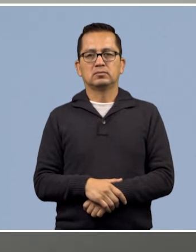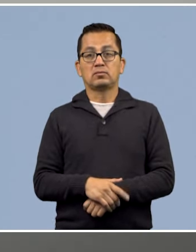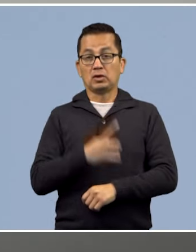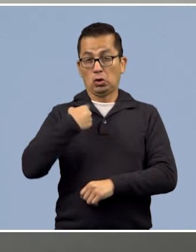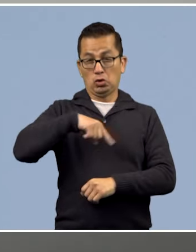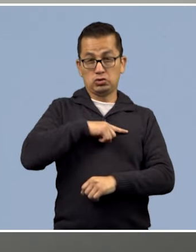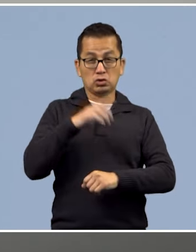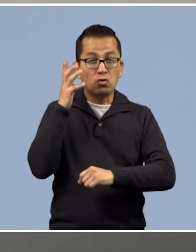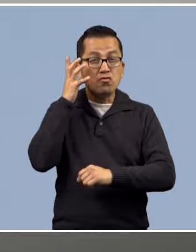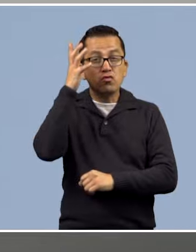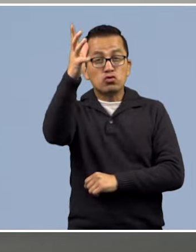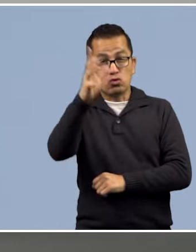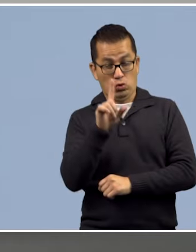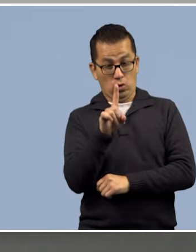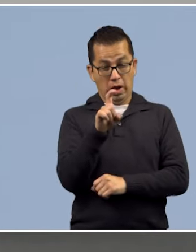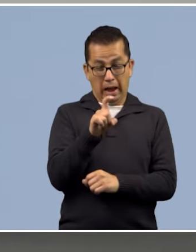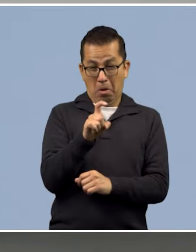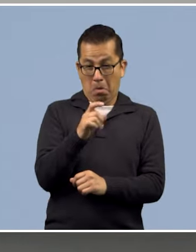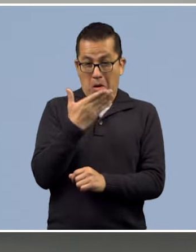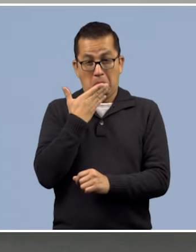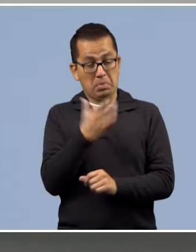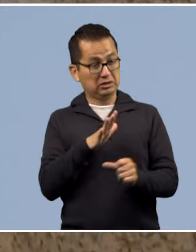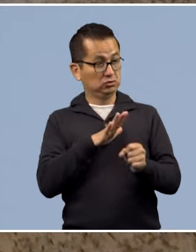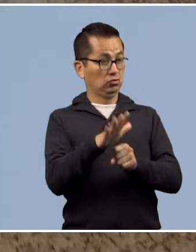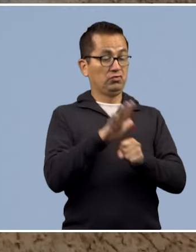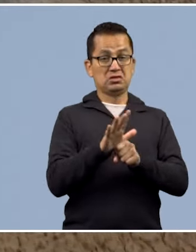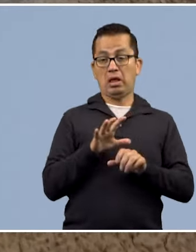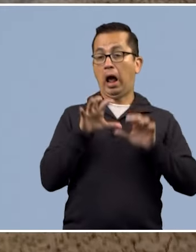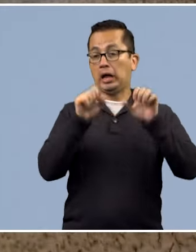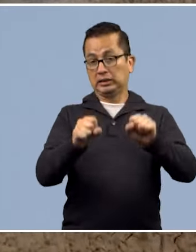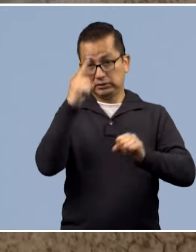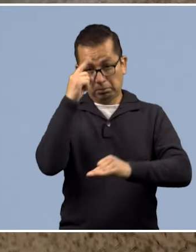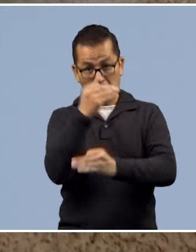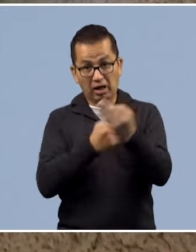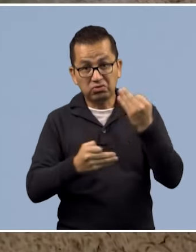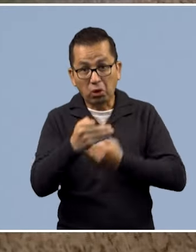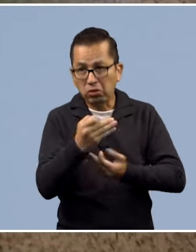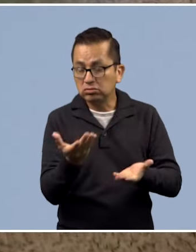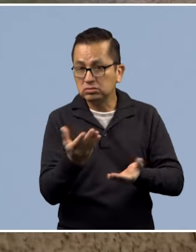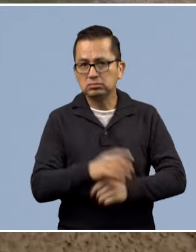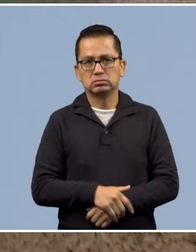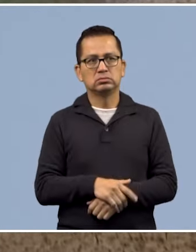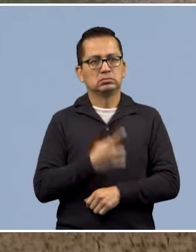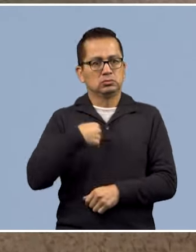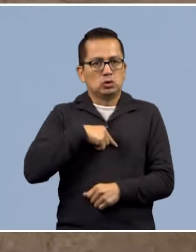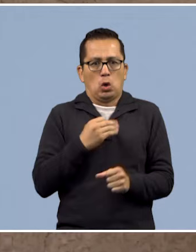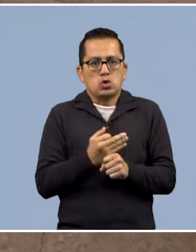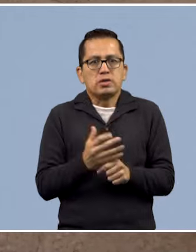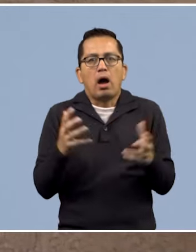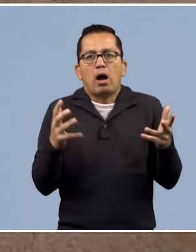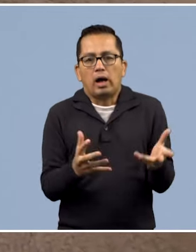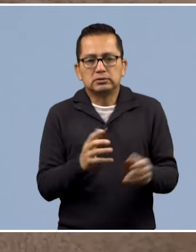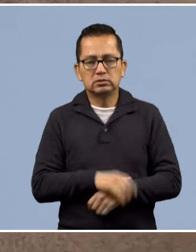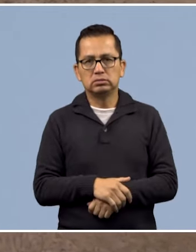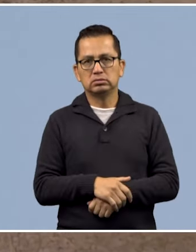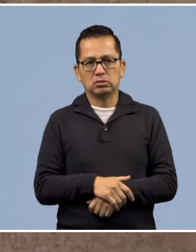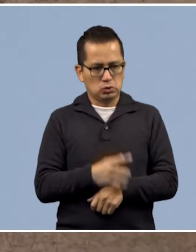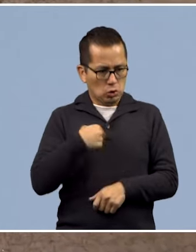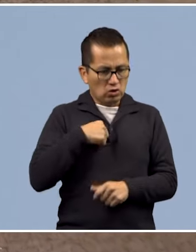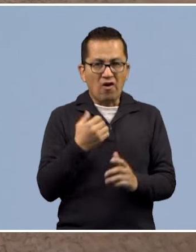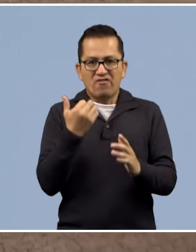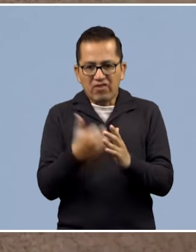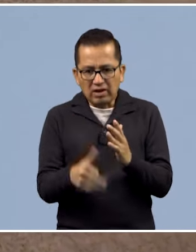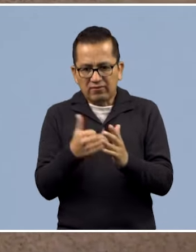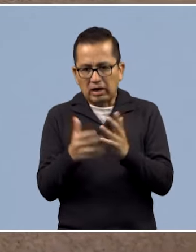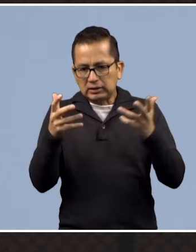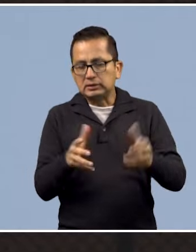¿Vamos a tener suficiente agua para todos? ¿Quién está haciendo algo al respecto? ¿Qué nos queda por hacer? Preguntas